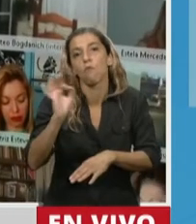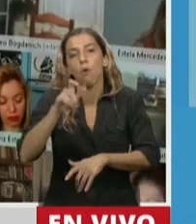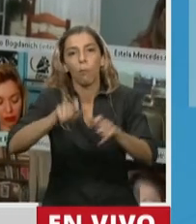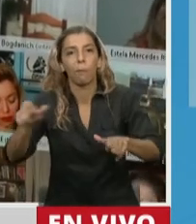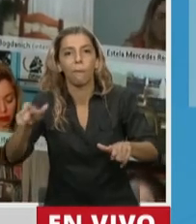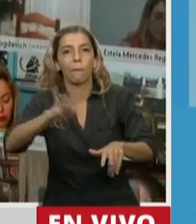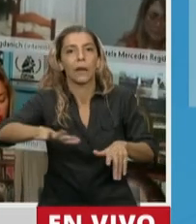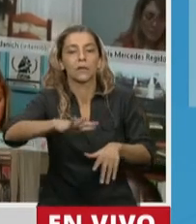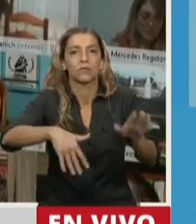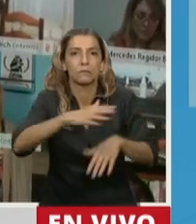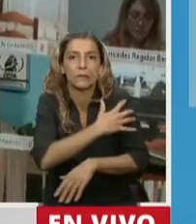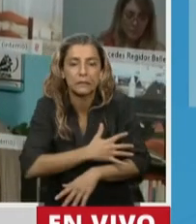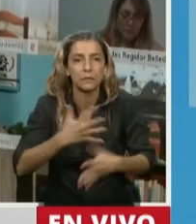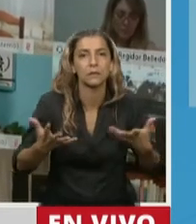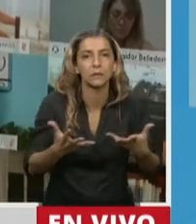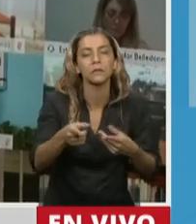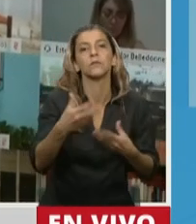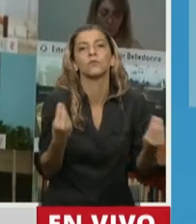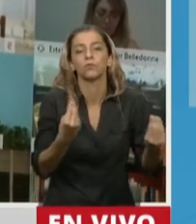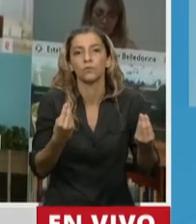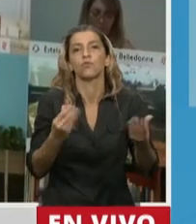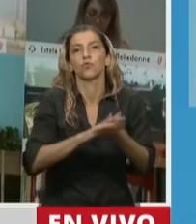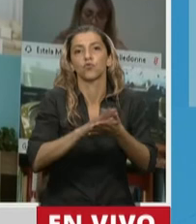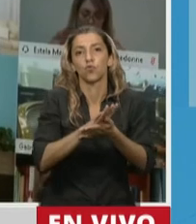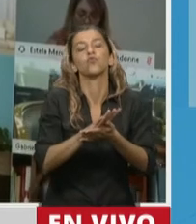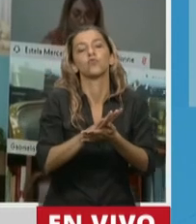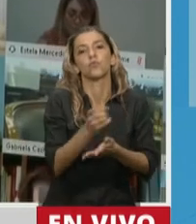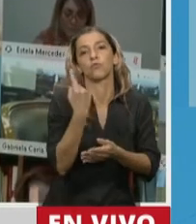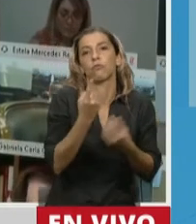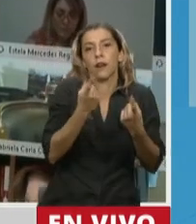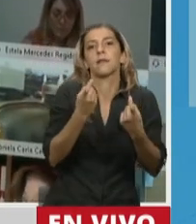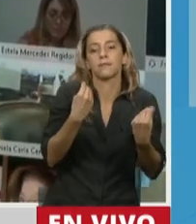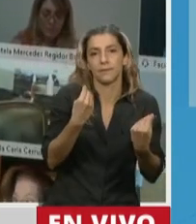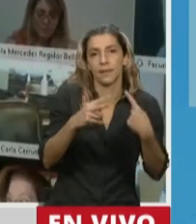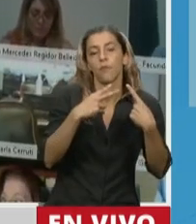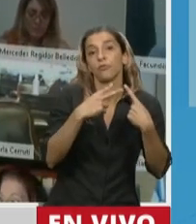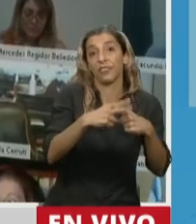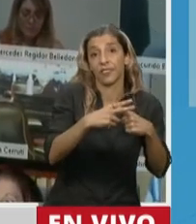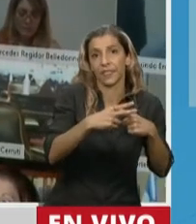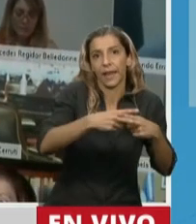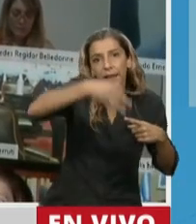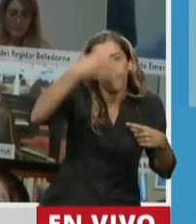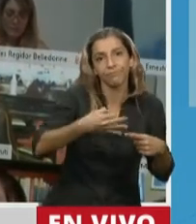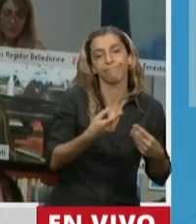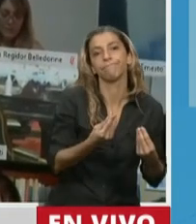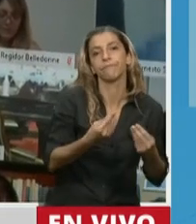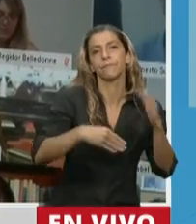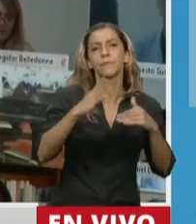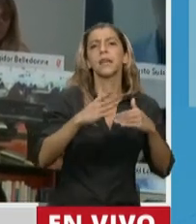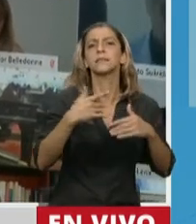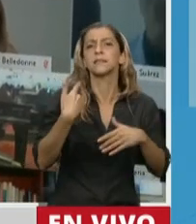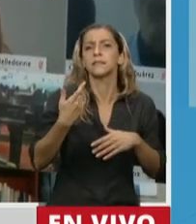y en mayor medida, sobre todo, necesitamos del aporte técnico de las obras sociales, que ya lo tienen